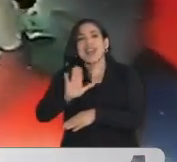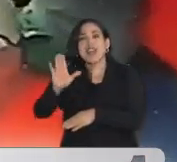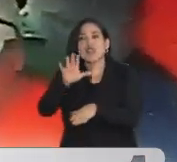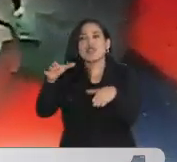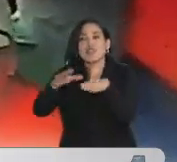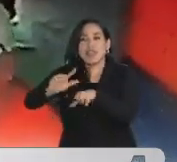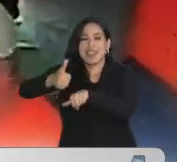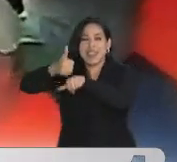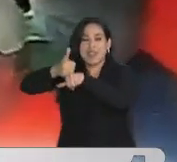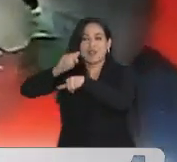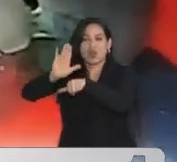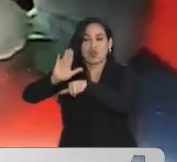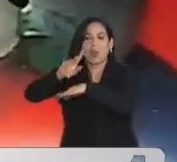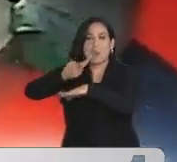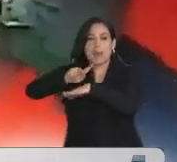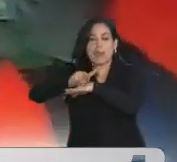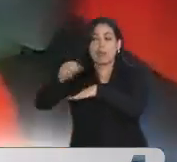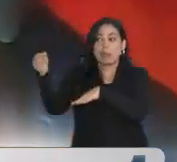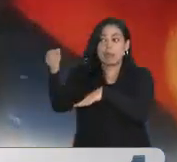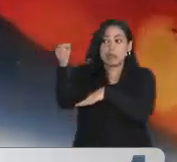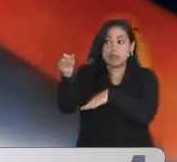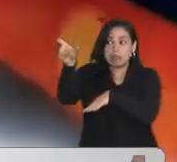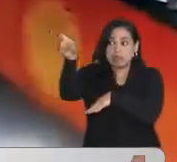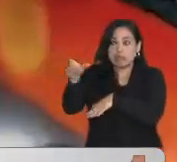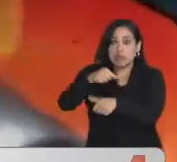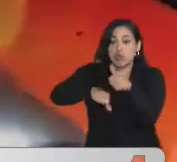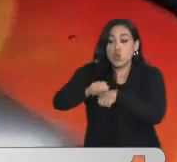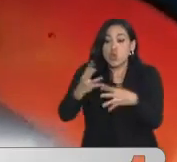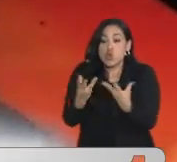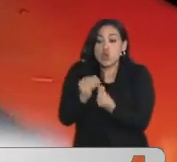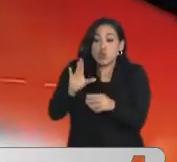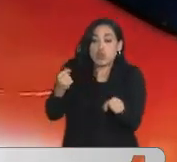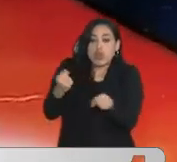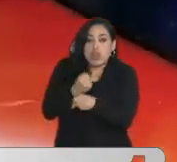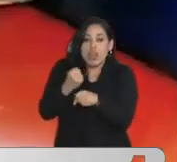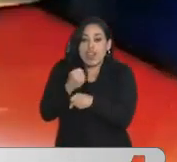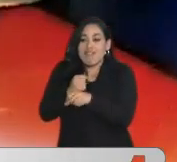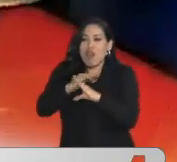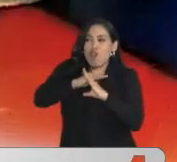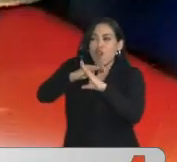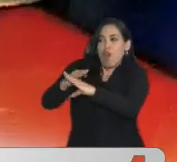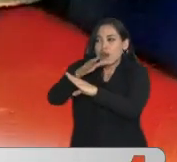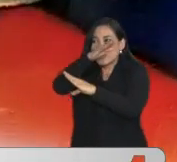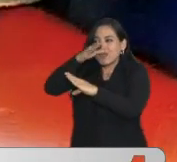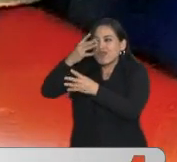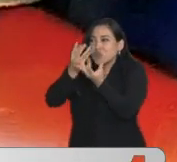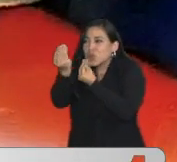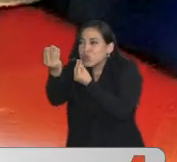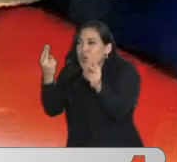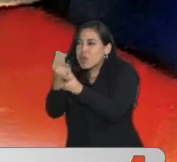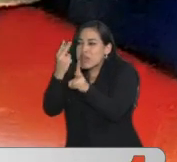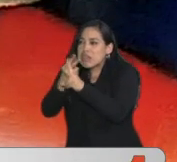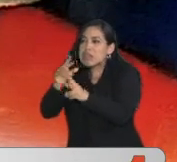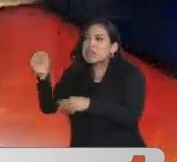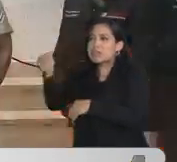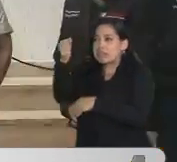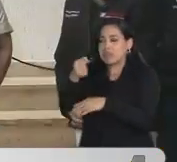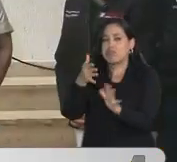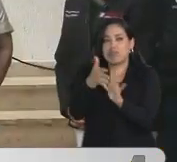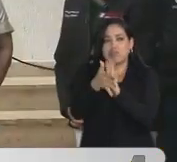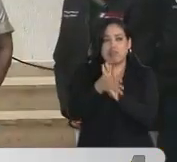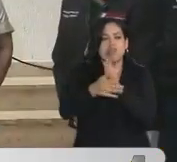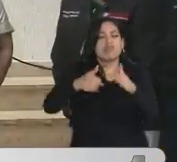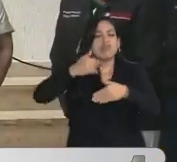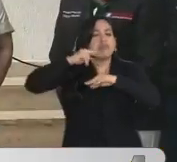del Paraguay, que con el equipo de trabajo contra el crimen organizado quiere comentarles también de unos